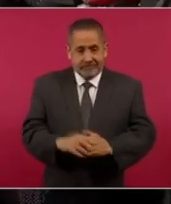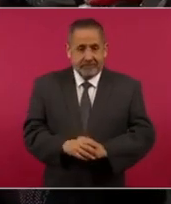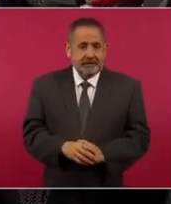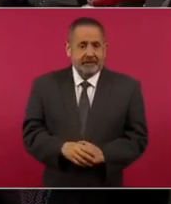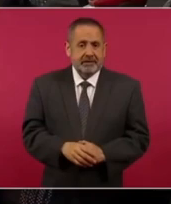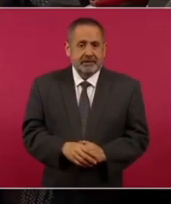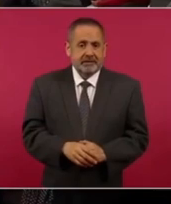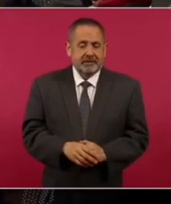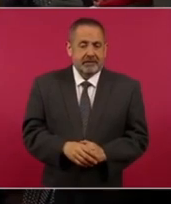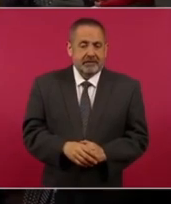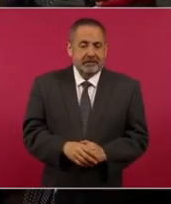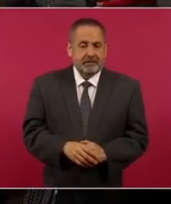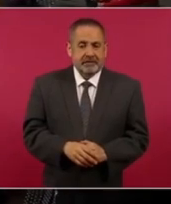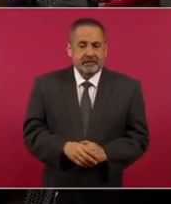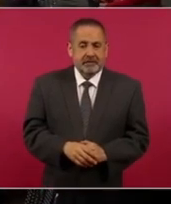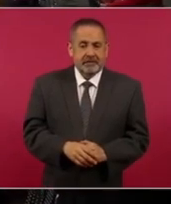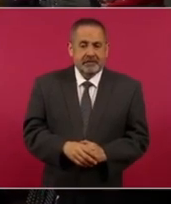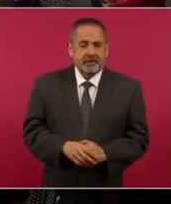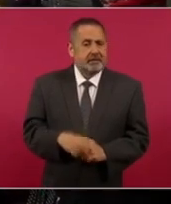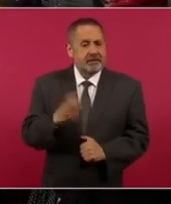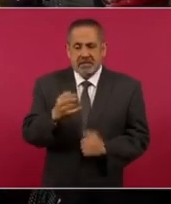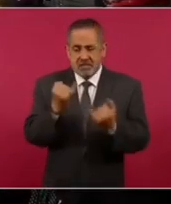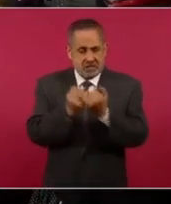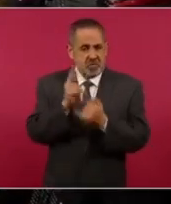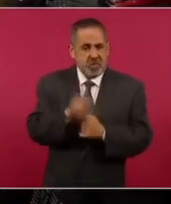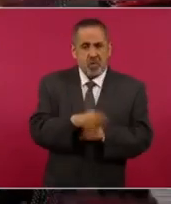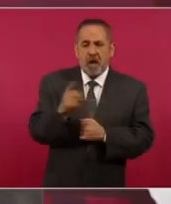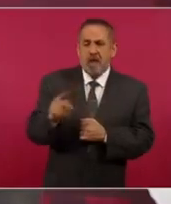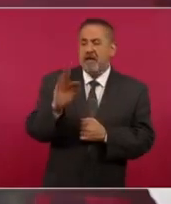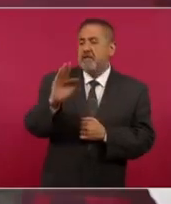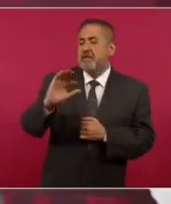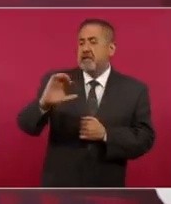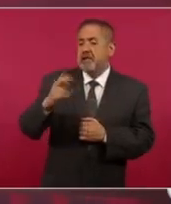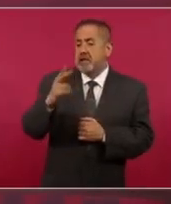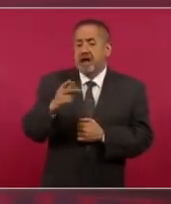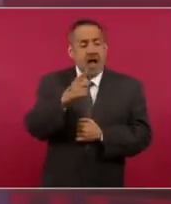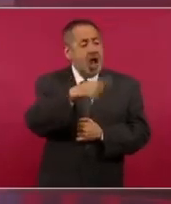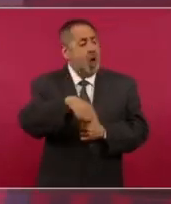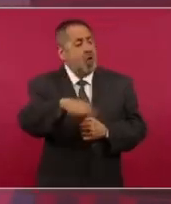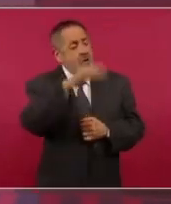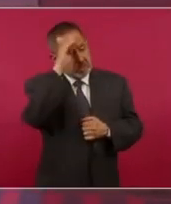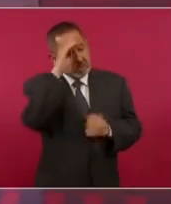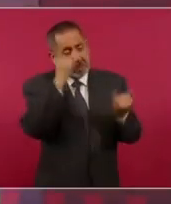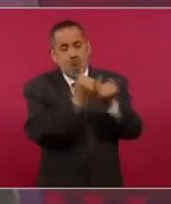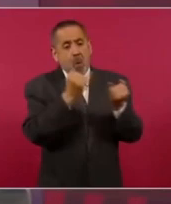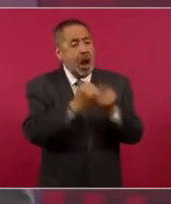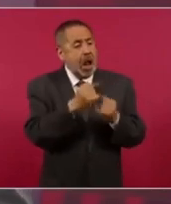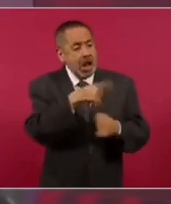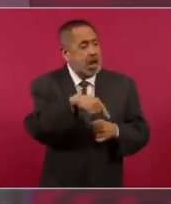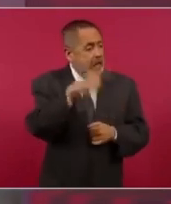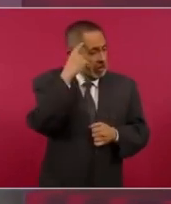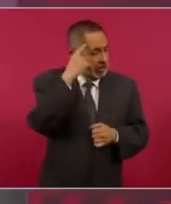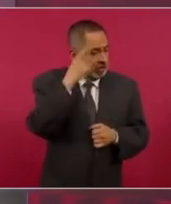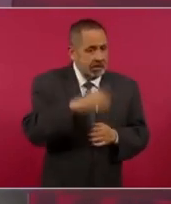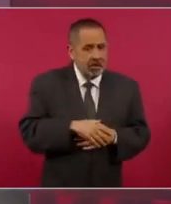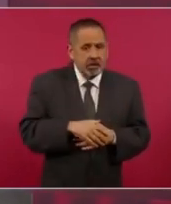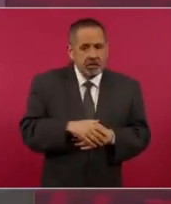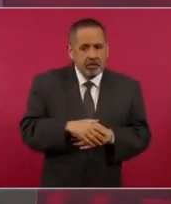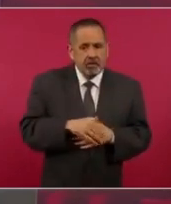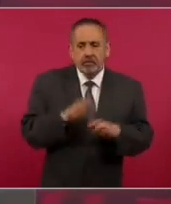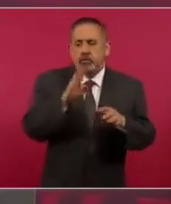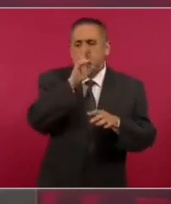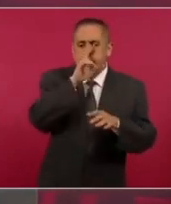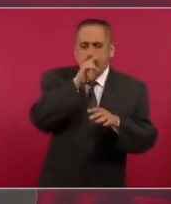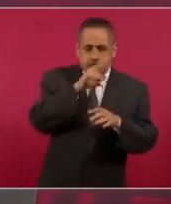Sí, y así como Calderón piensan muchos de que van a resolver el